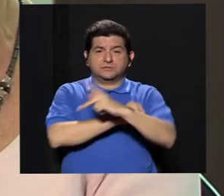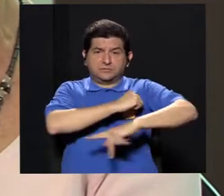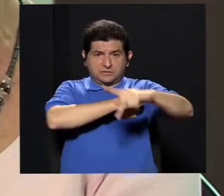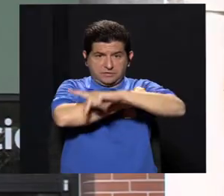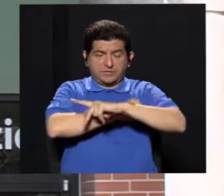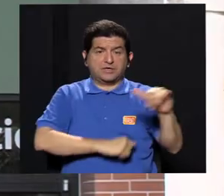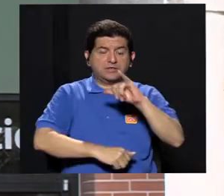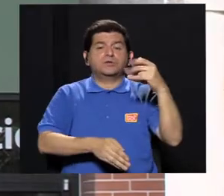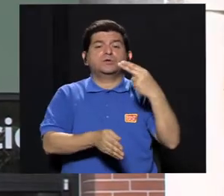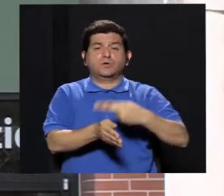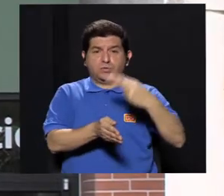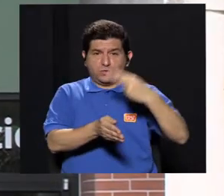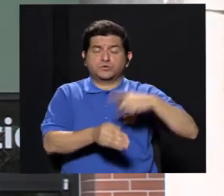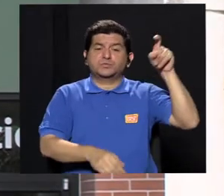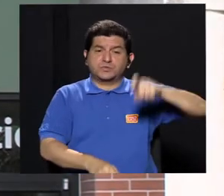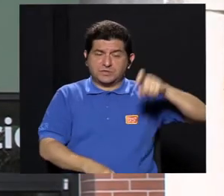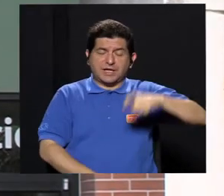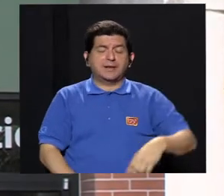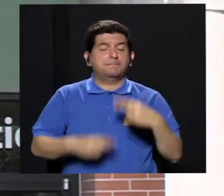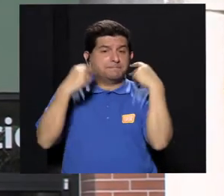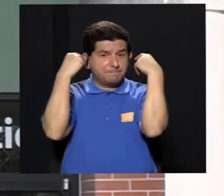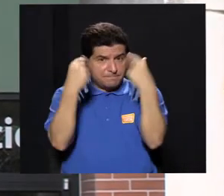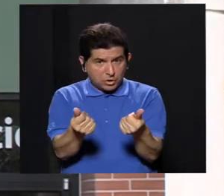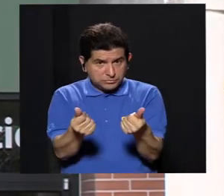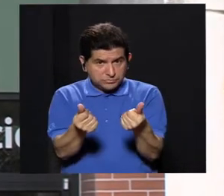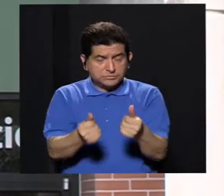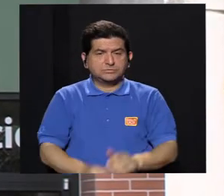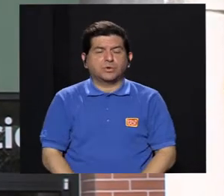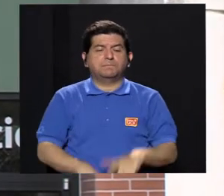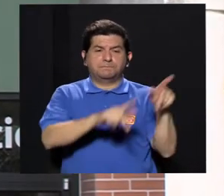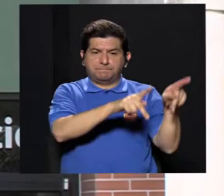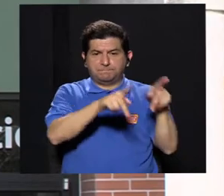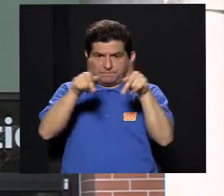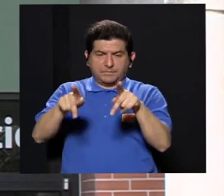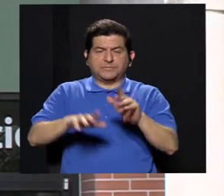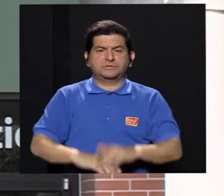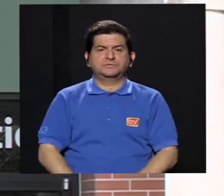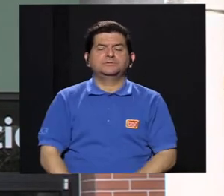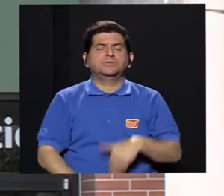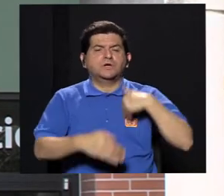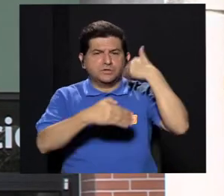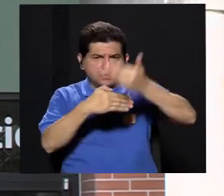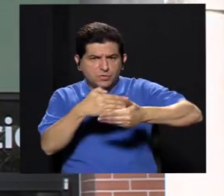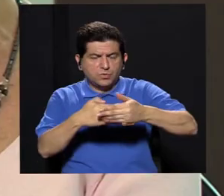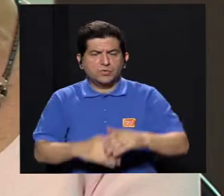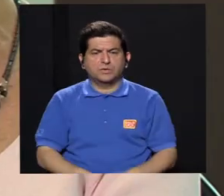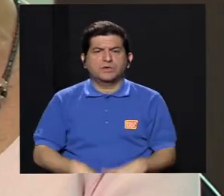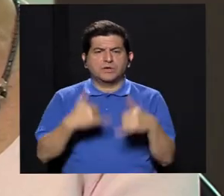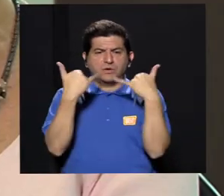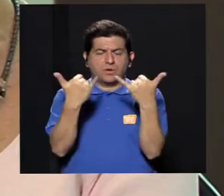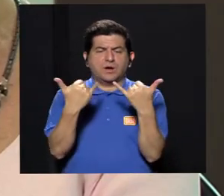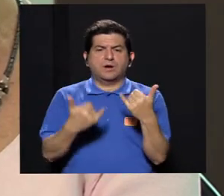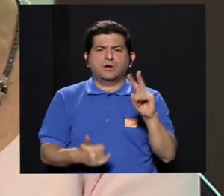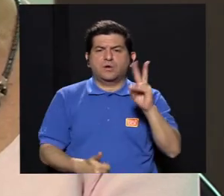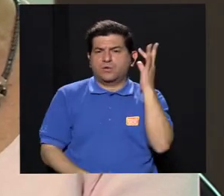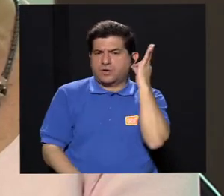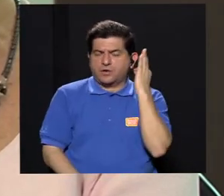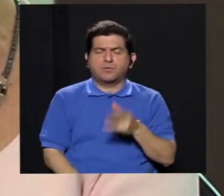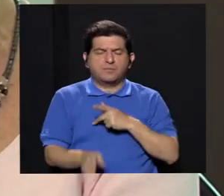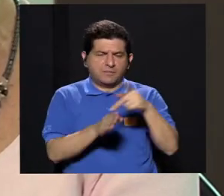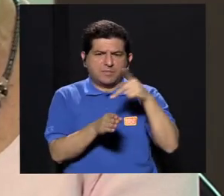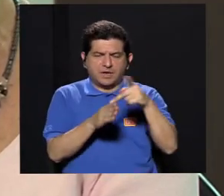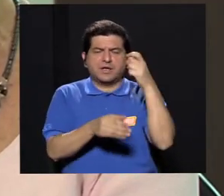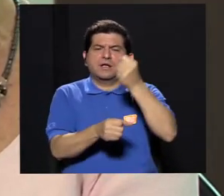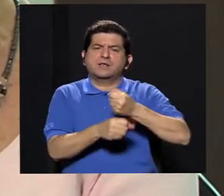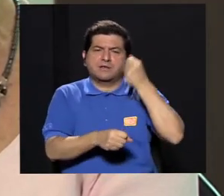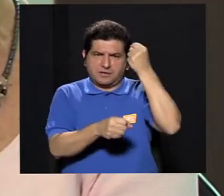todas las provincias del país. Además, los hospitales se estaban requiriendo con urgencia más personal. Ya posteriormente, pues ahora